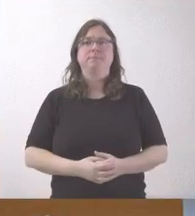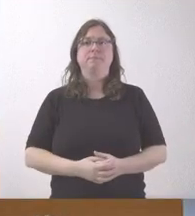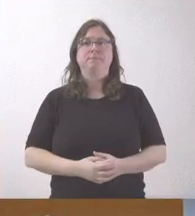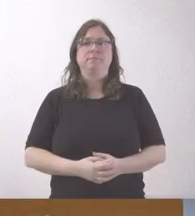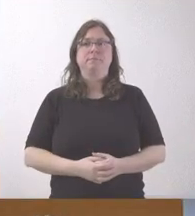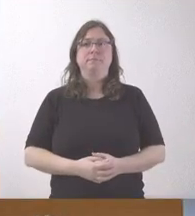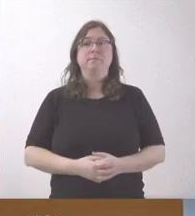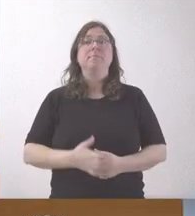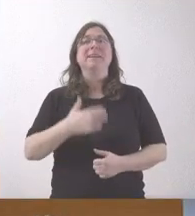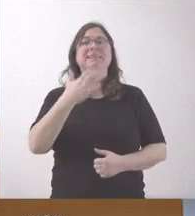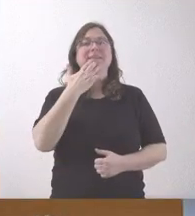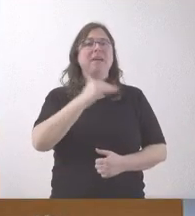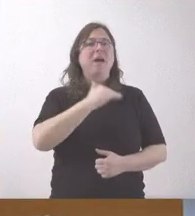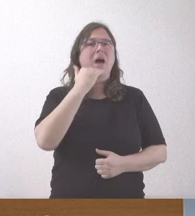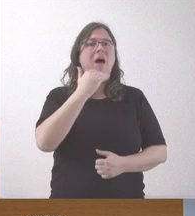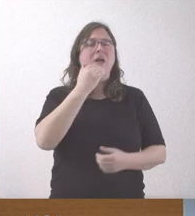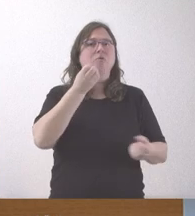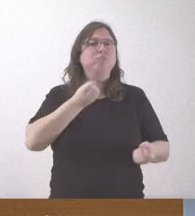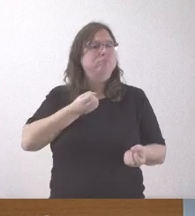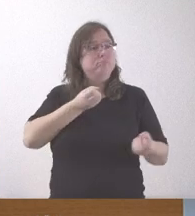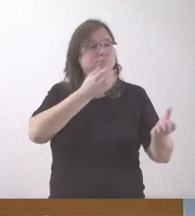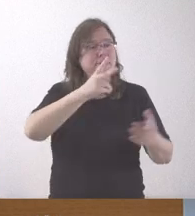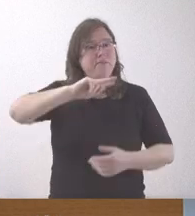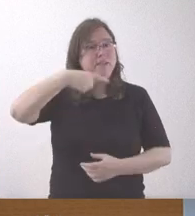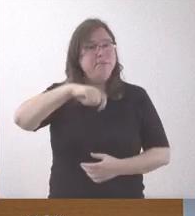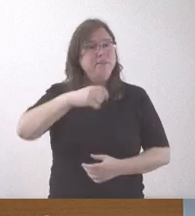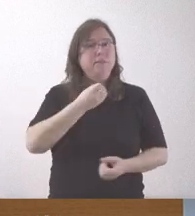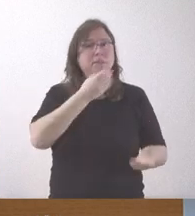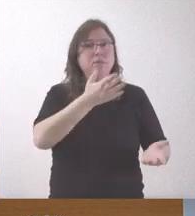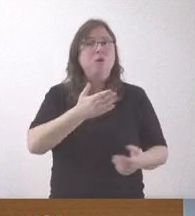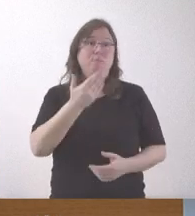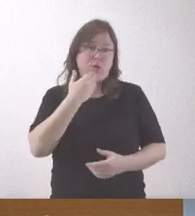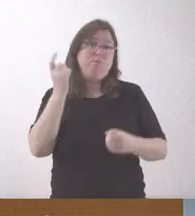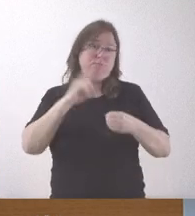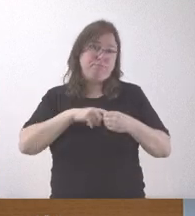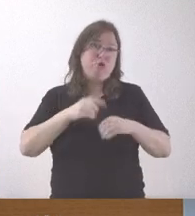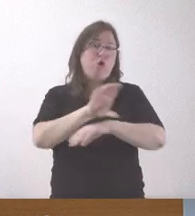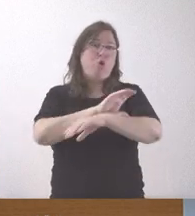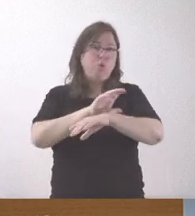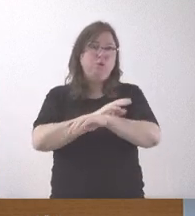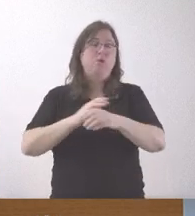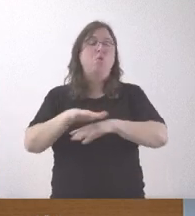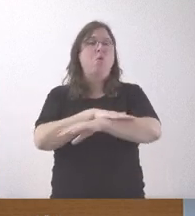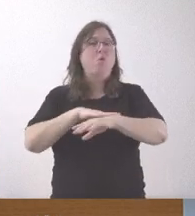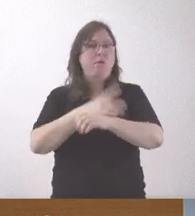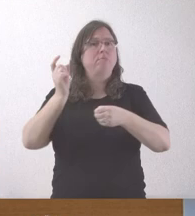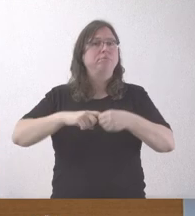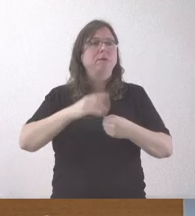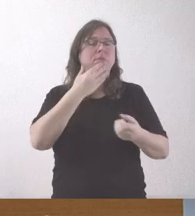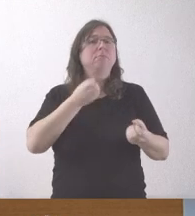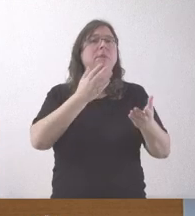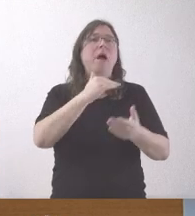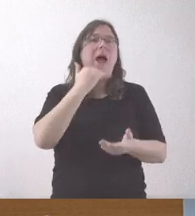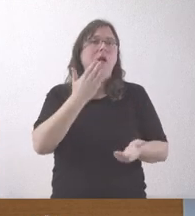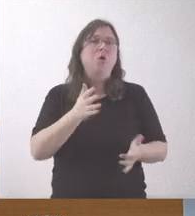preguntaba si le han trasladado de alguna manera esto al vicepresidente, dado que es miembro del Consejo de Gobierno y ha habido, no sé,